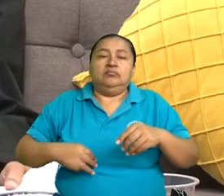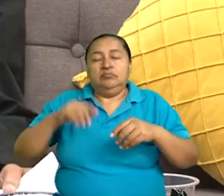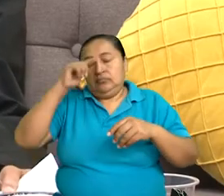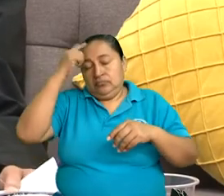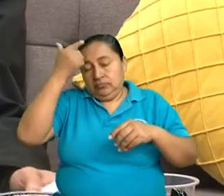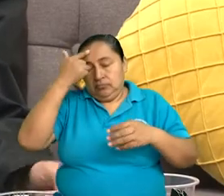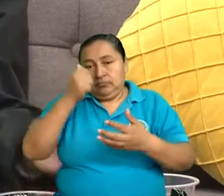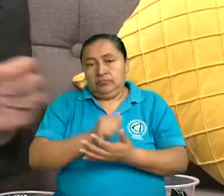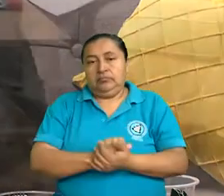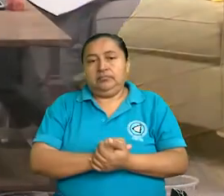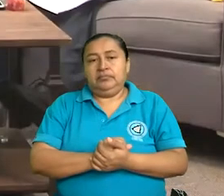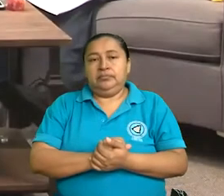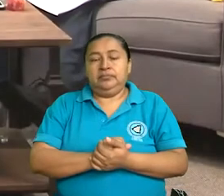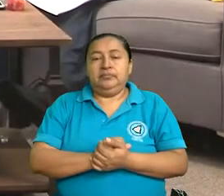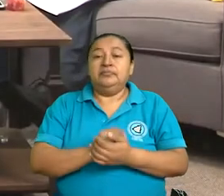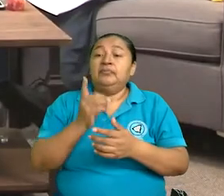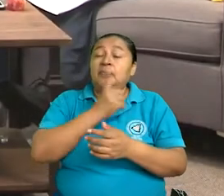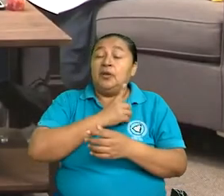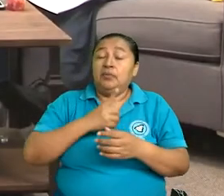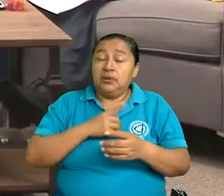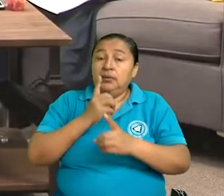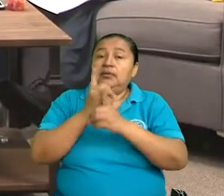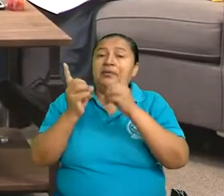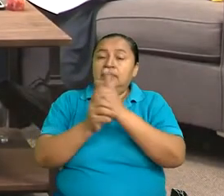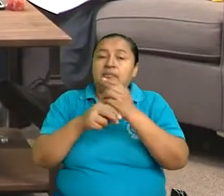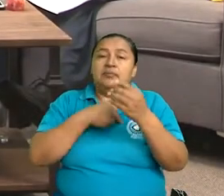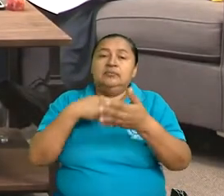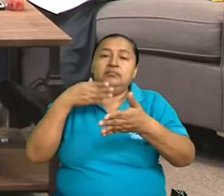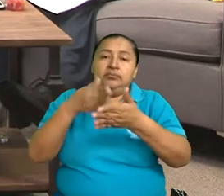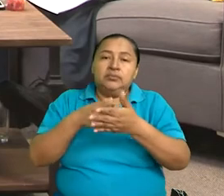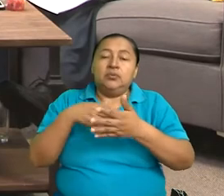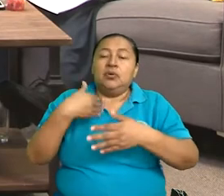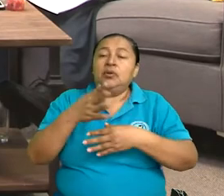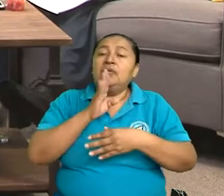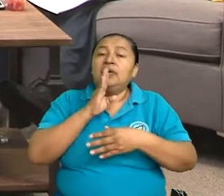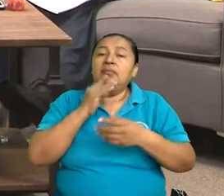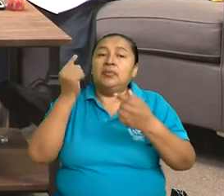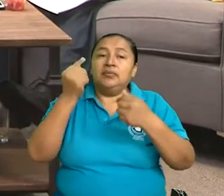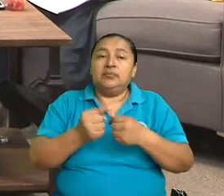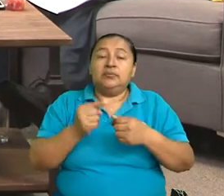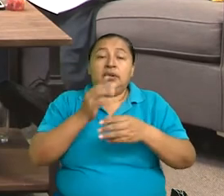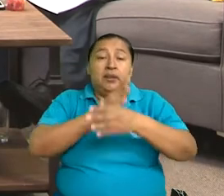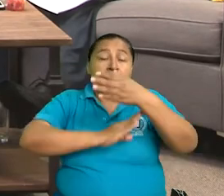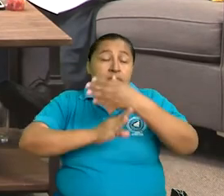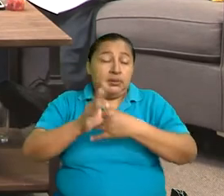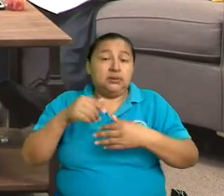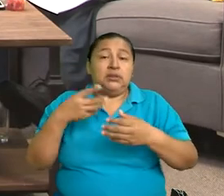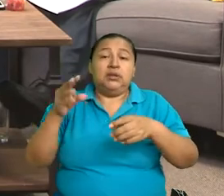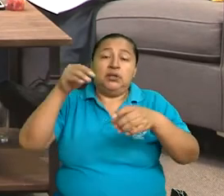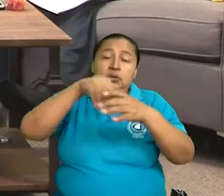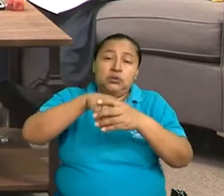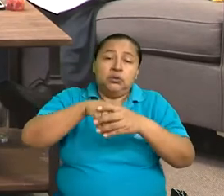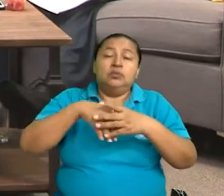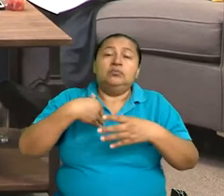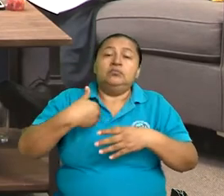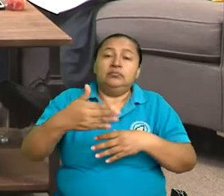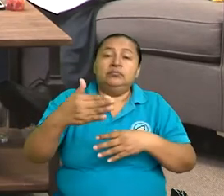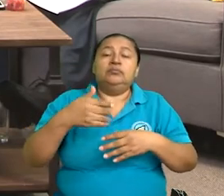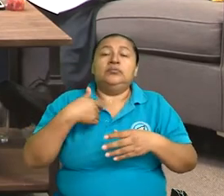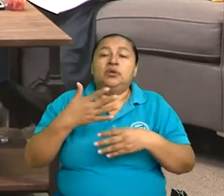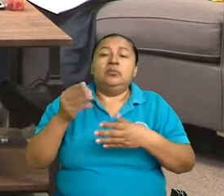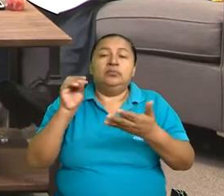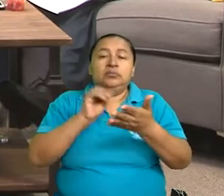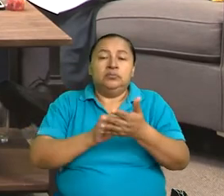gobierno. Tenemos que hacer una nueva pausa, pero al volver quisiera que habláramos también del tema de la discapacidad, la inclusión, que está